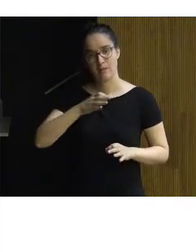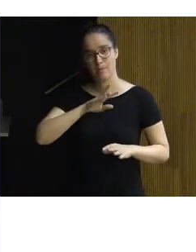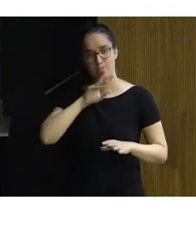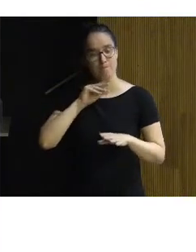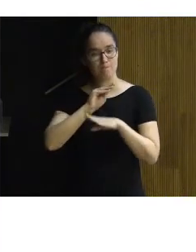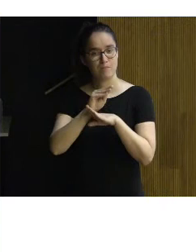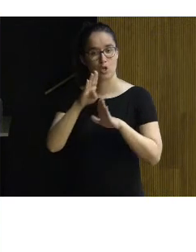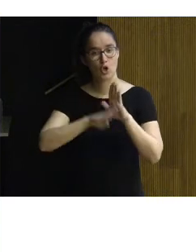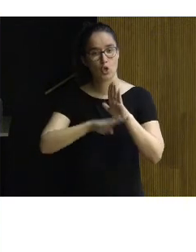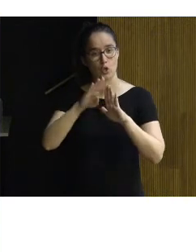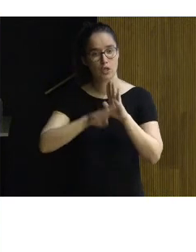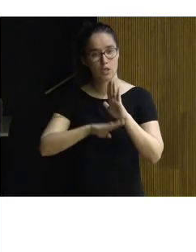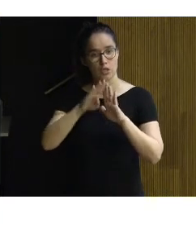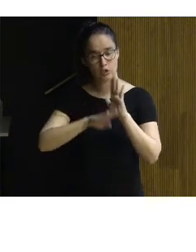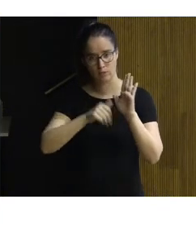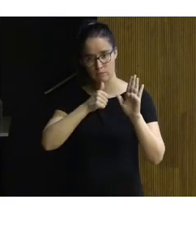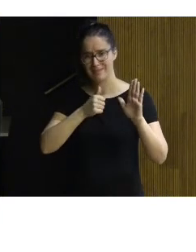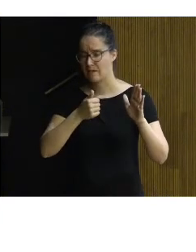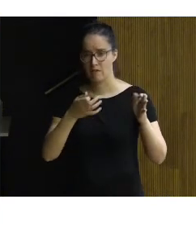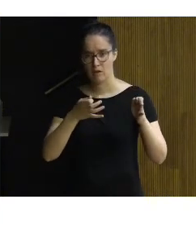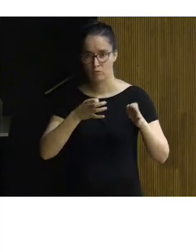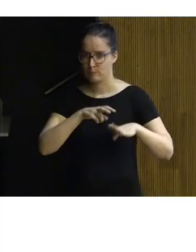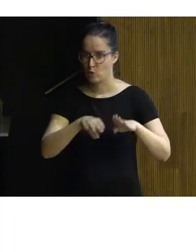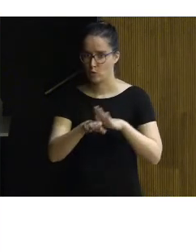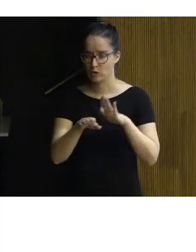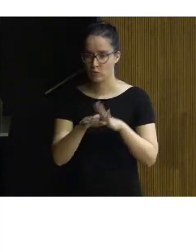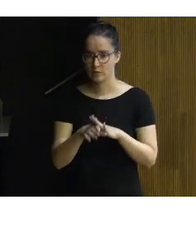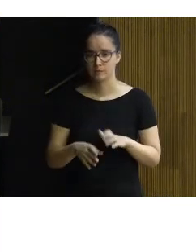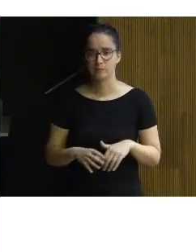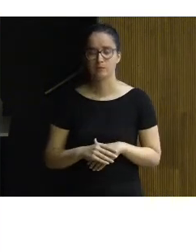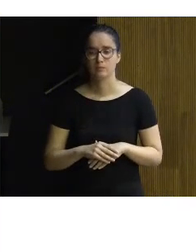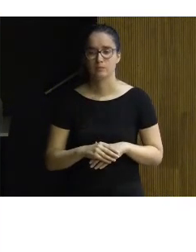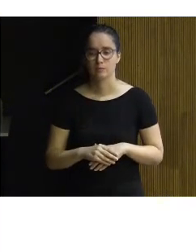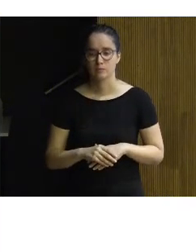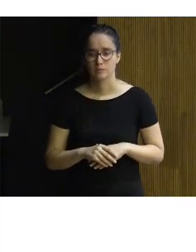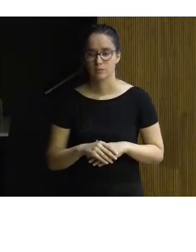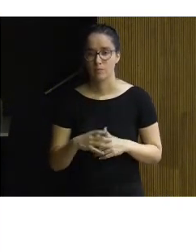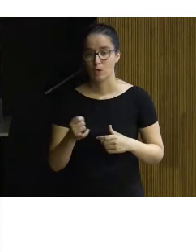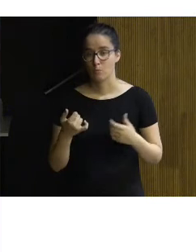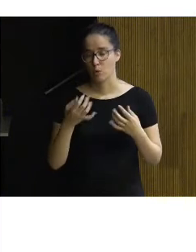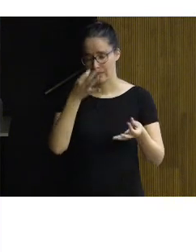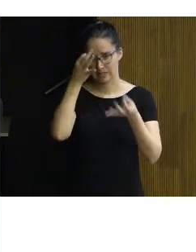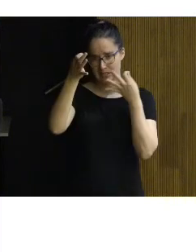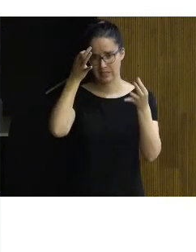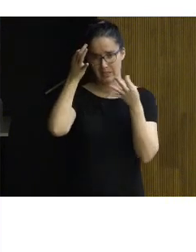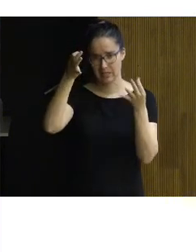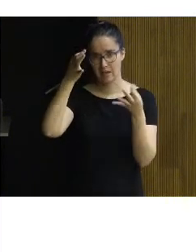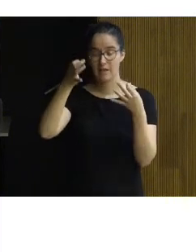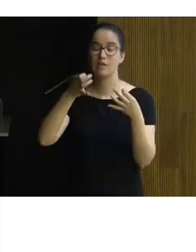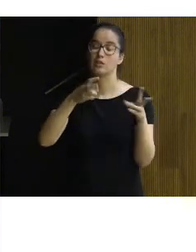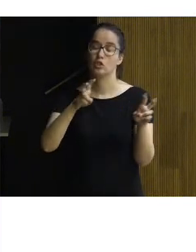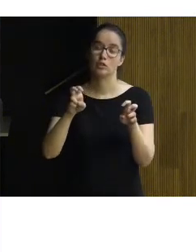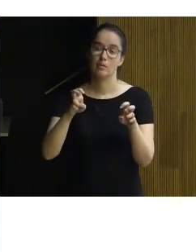las condiciones de accesibilidad alcanzadas. Voy a ir sobre cada uno con un poco más detalle sobre estos